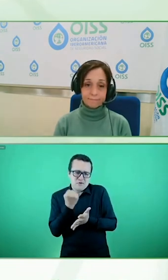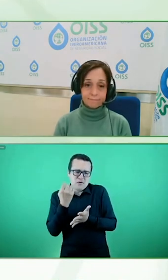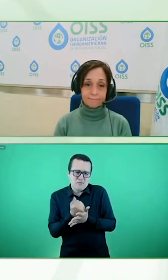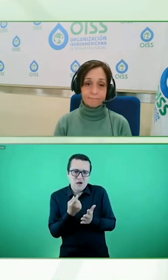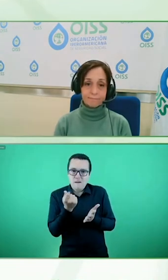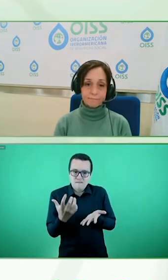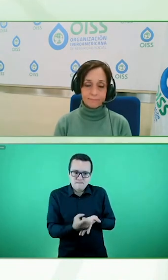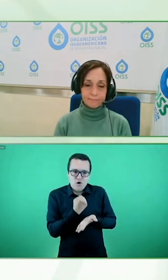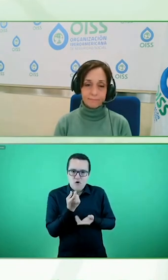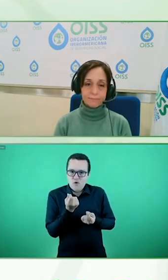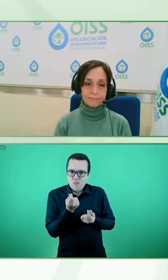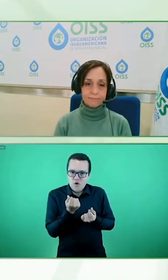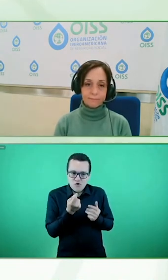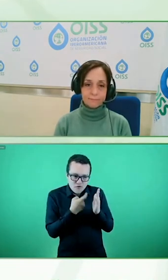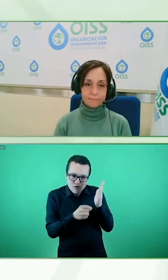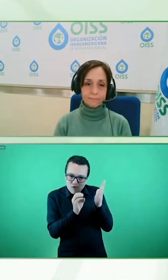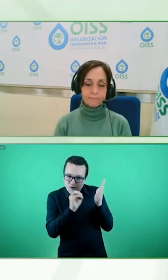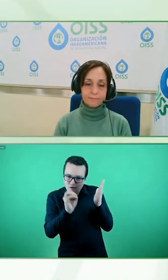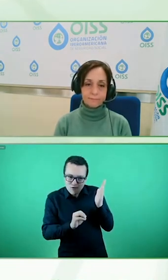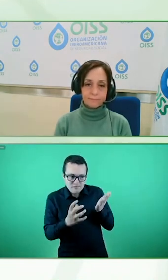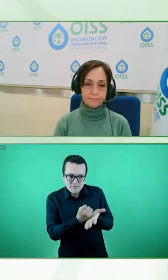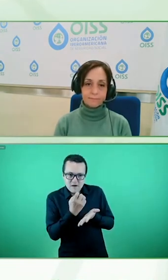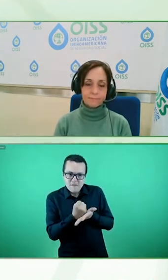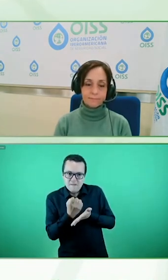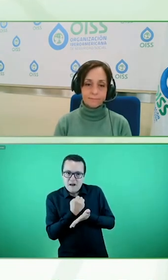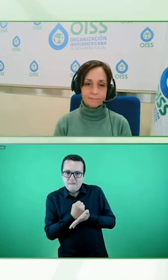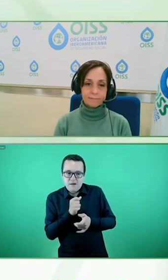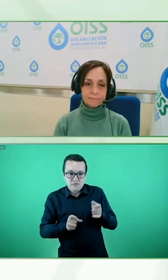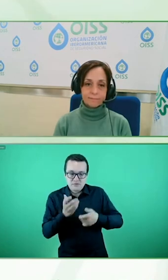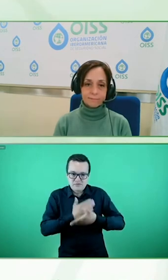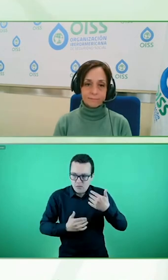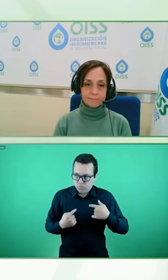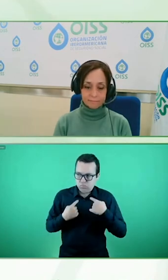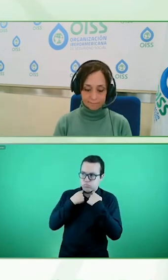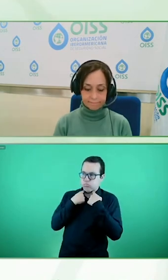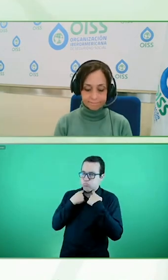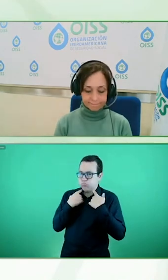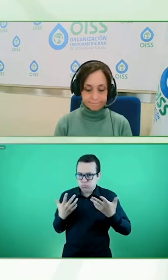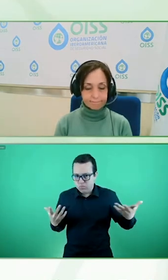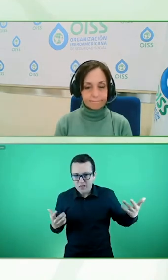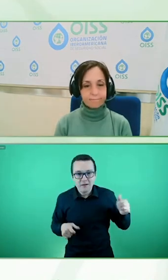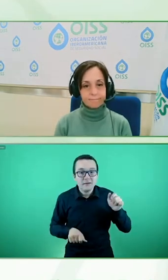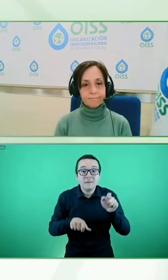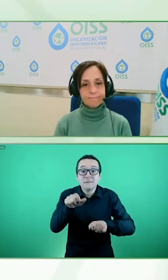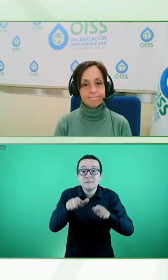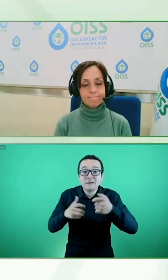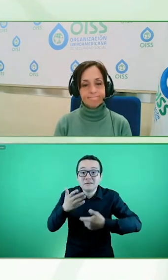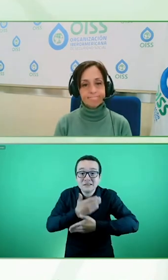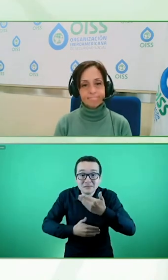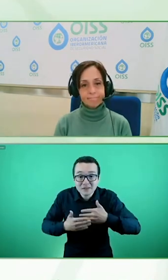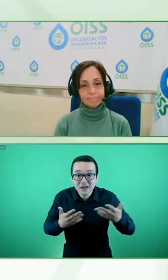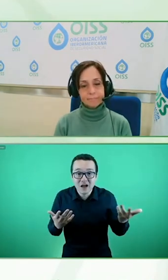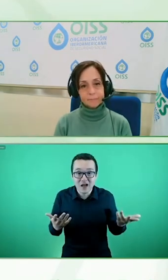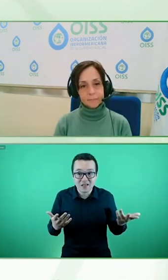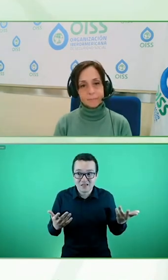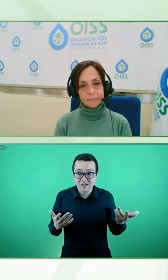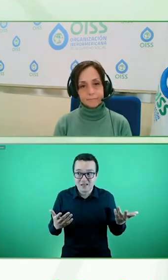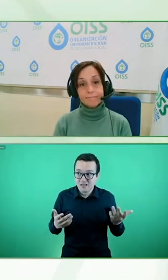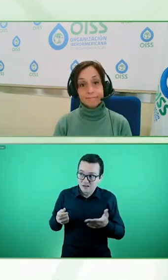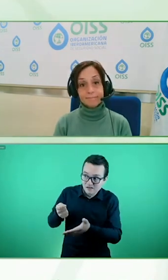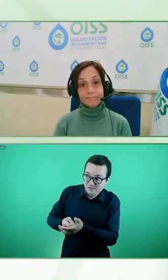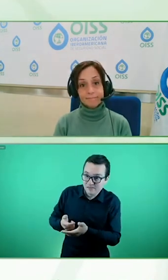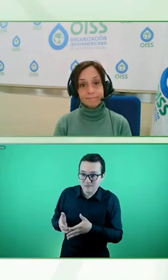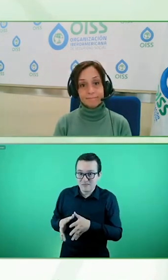no son accesibles y eso hace que sea más caro trasladarse por una persona con discapacidad que por una persona sin una discapacidad perdón si me acelero